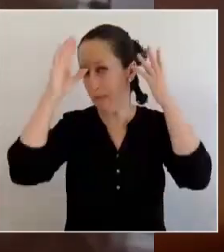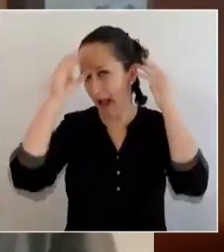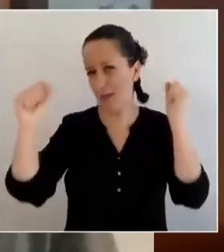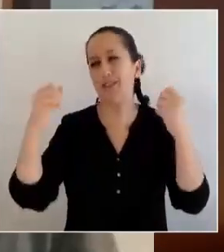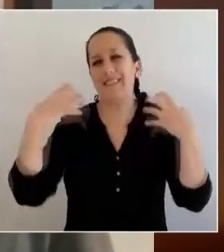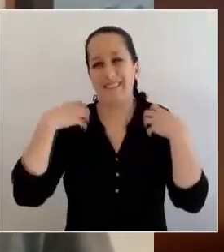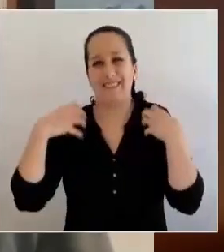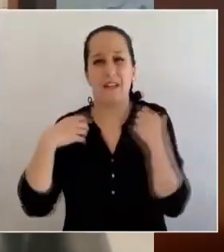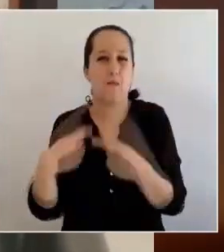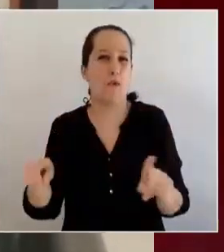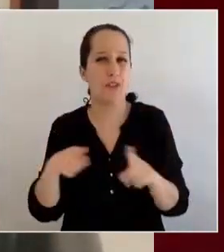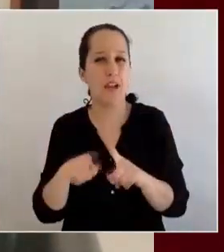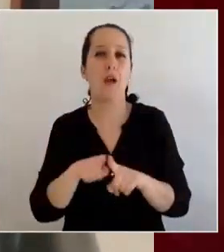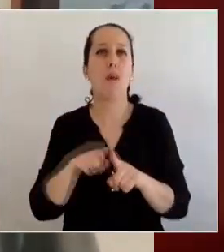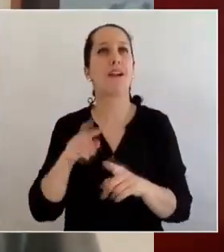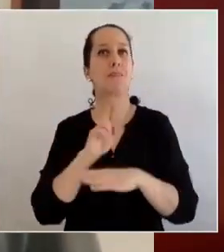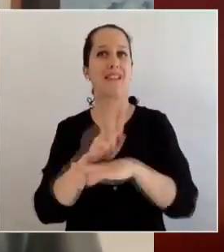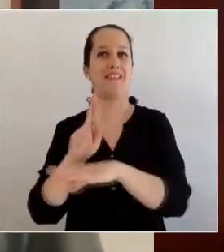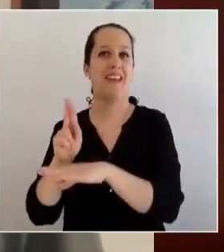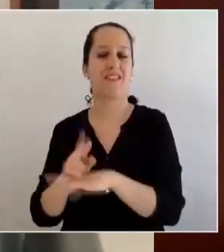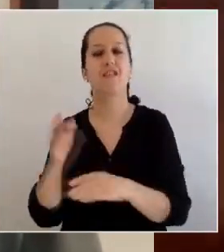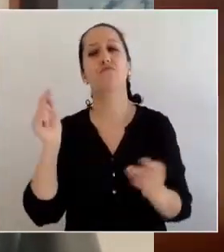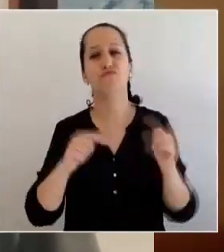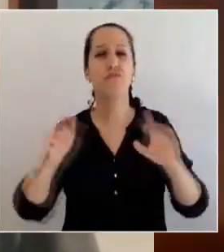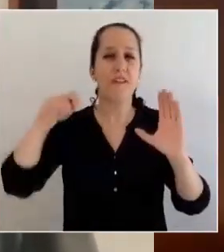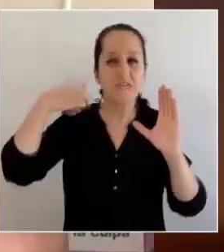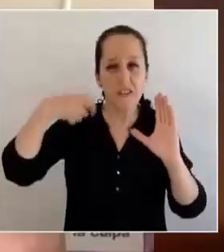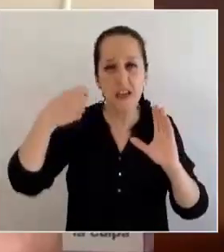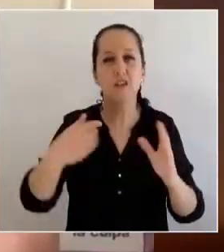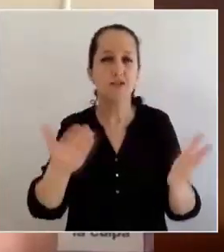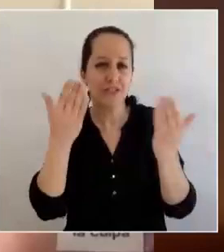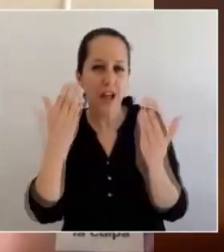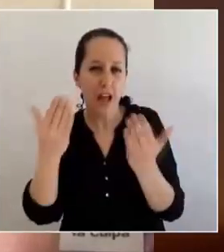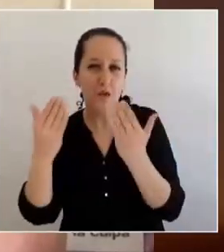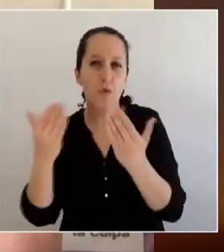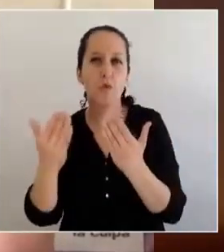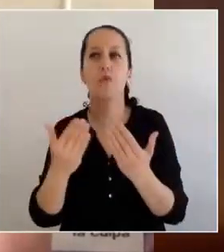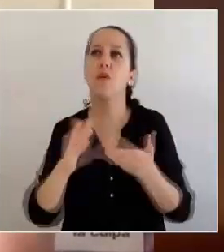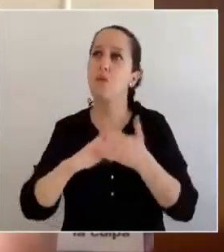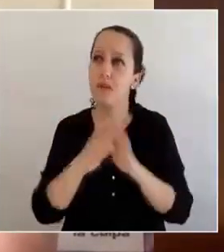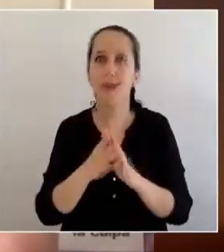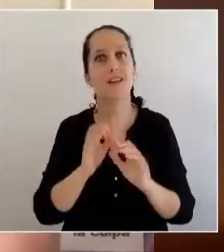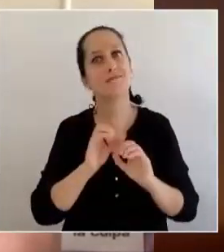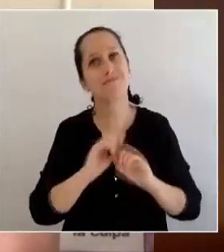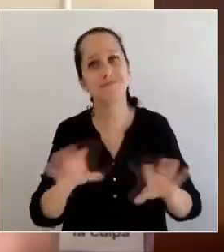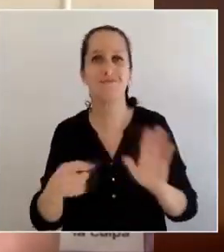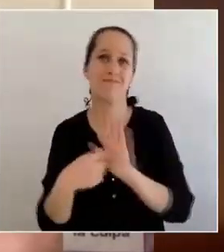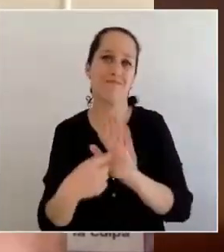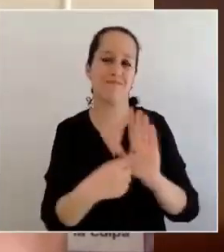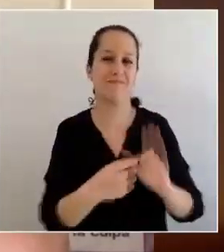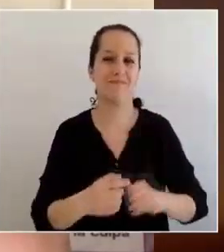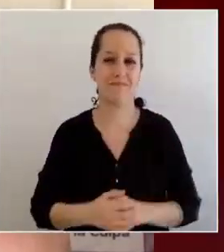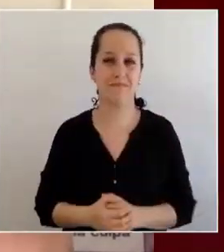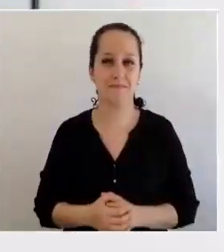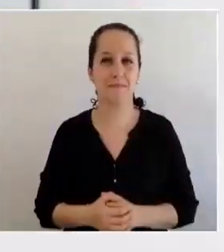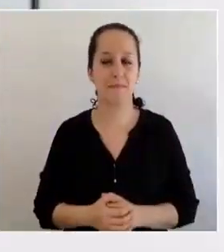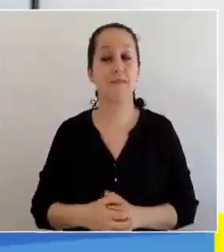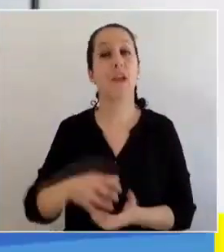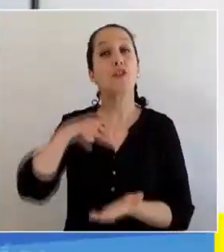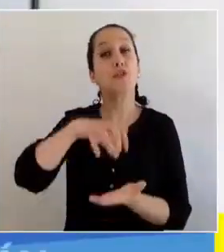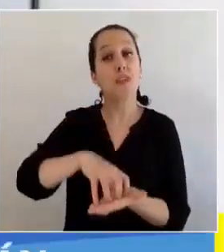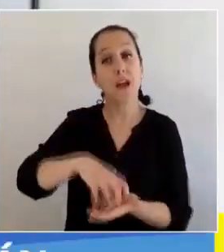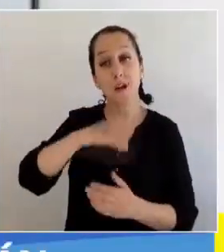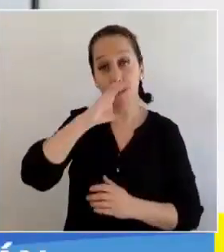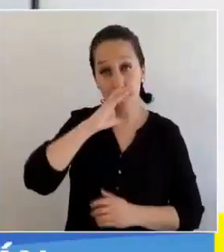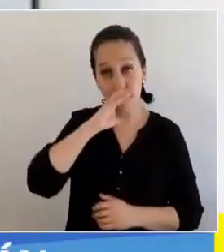de la ciudad también se hicieron presentes a través de videos saludando a la comunidad, a sus creadores. La